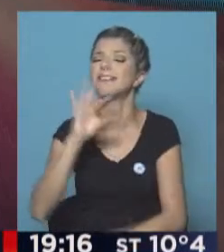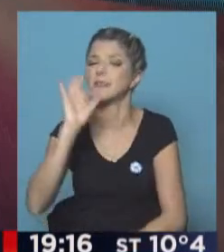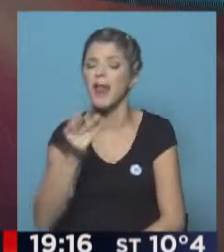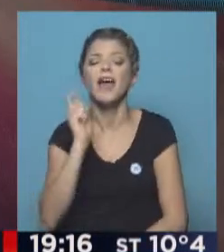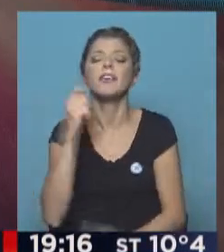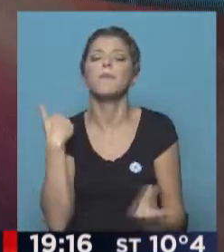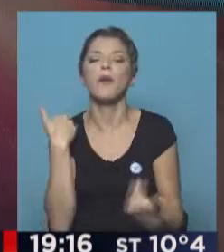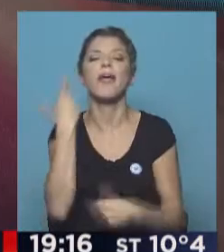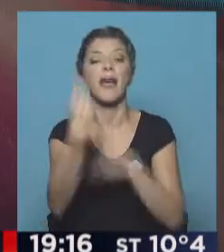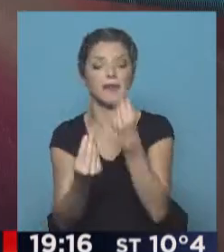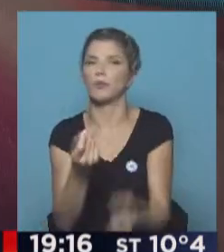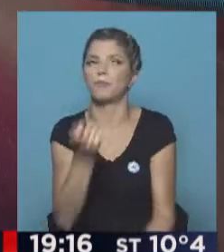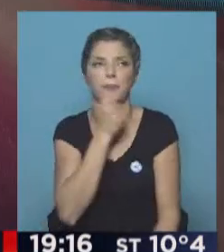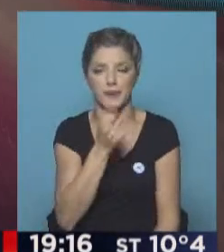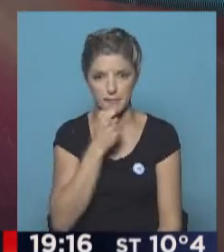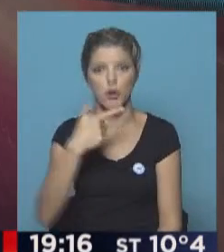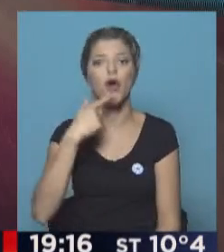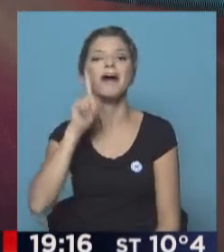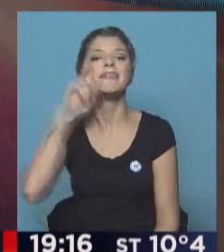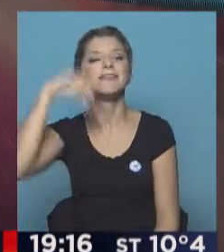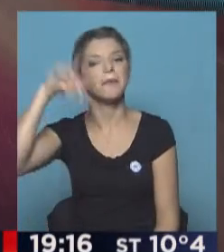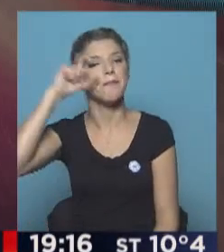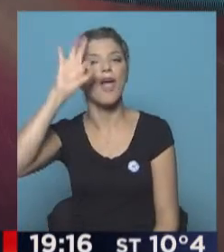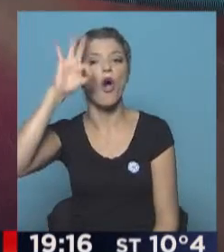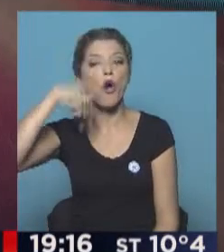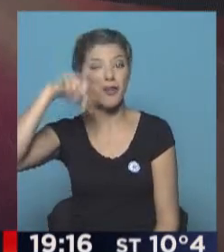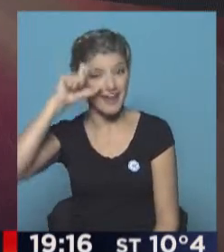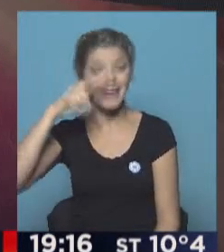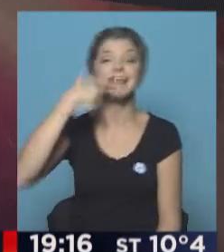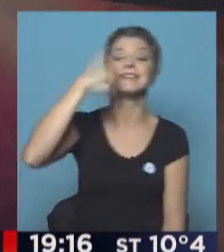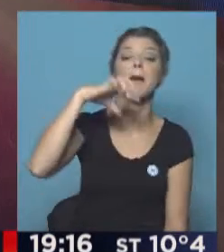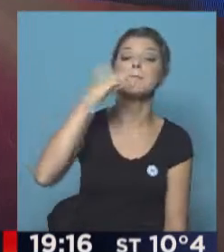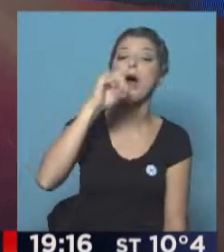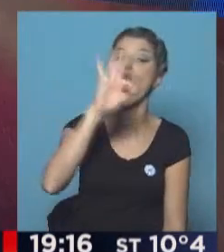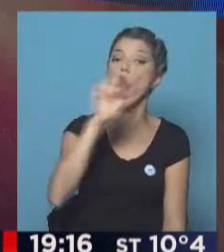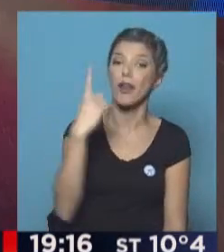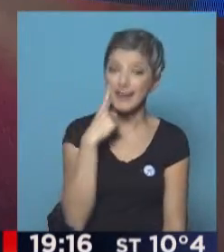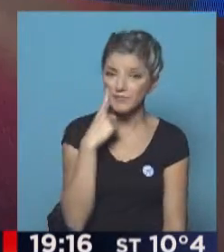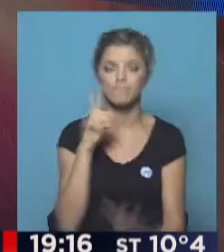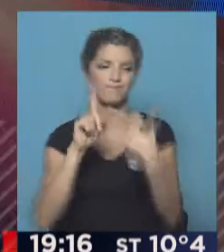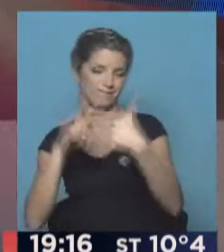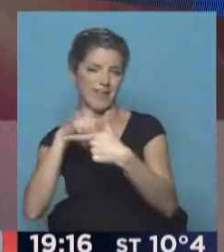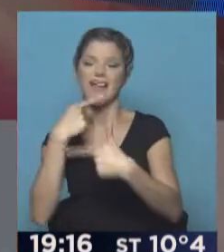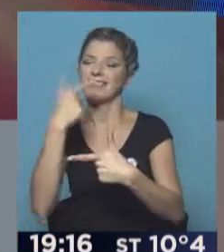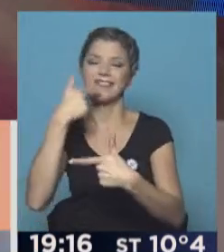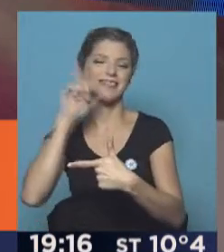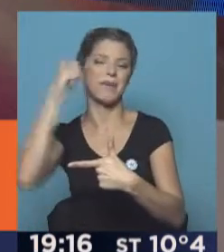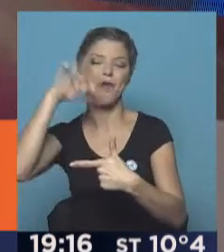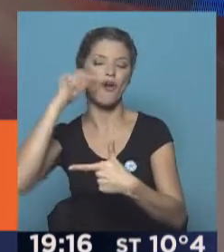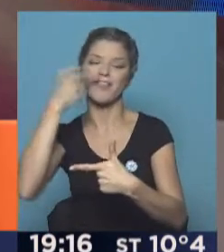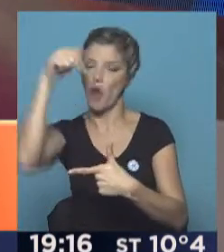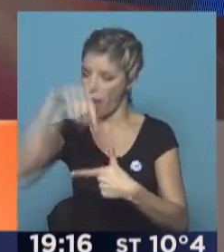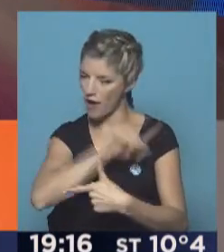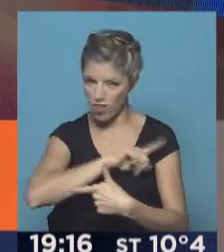¿Quiénes son los grandes candidatos? Empecemos, por ejemplo, Simeone y Sampaoli. ¿Descartados? Simeone ya ha dicho que este no es su tiempo en la selección argentina, que en algún